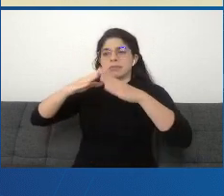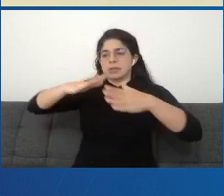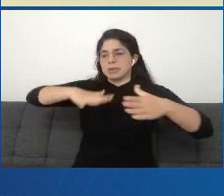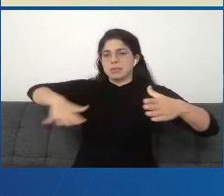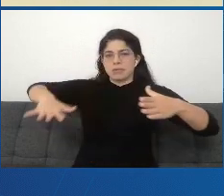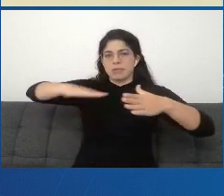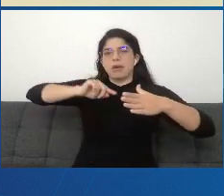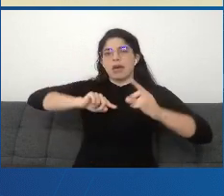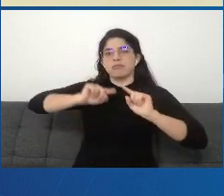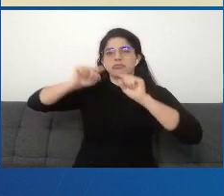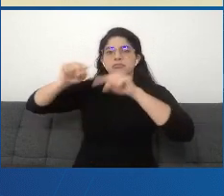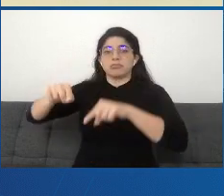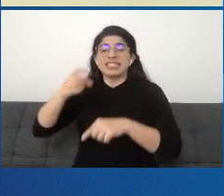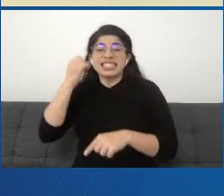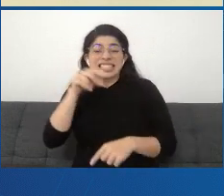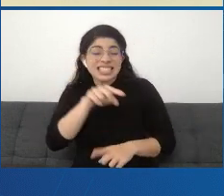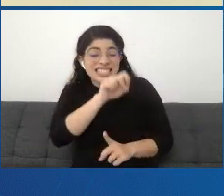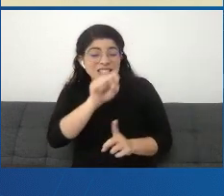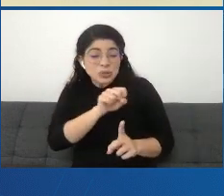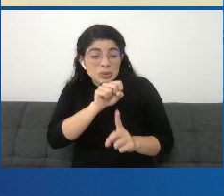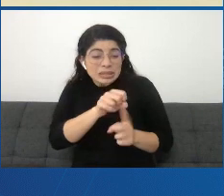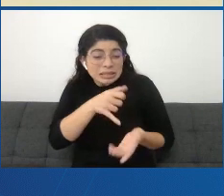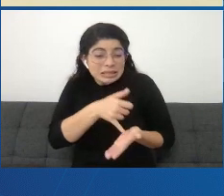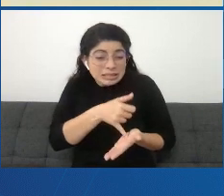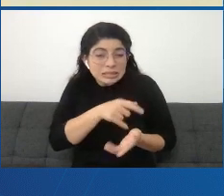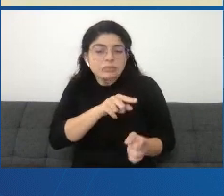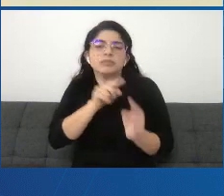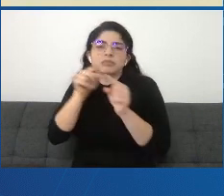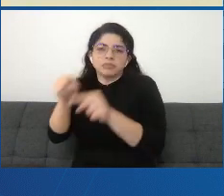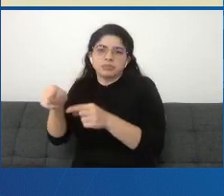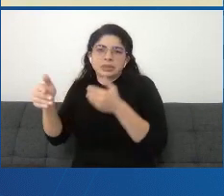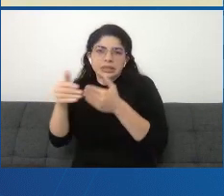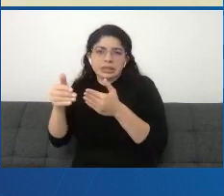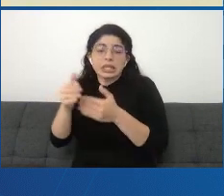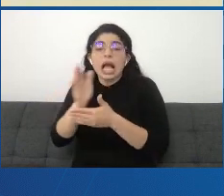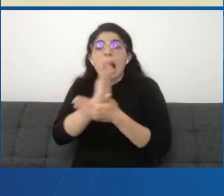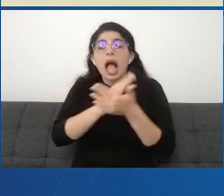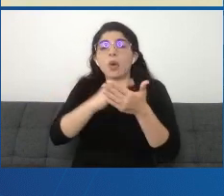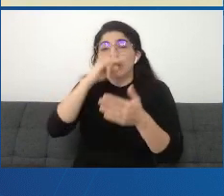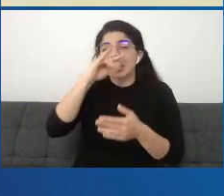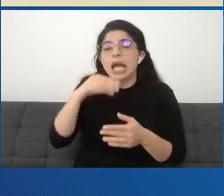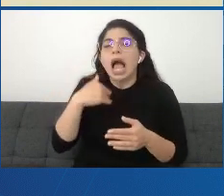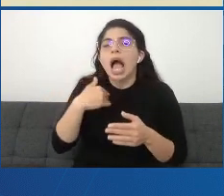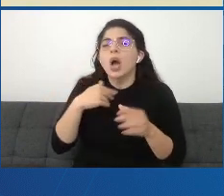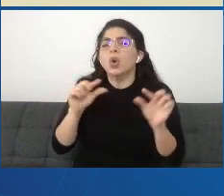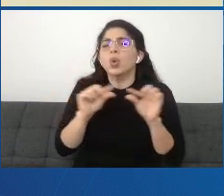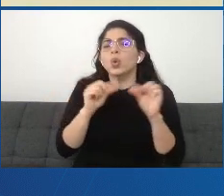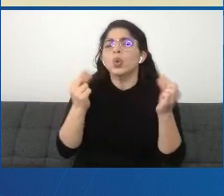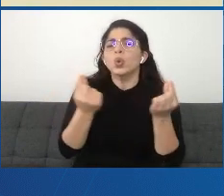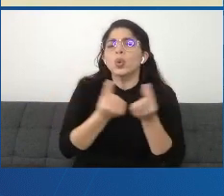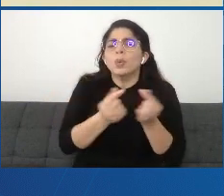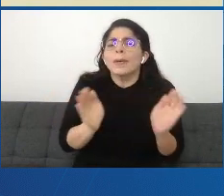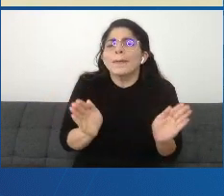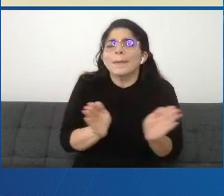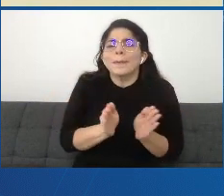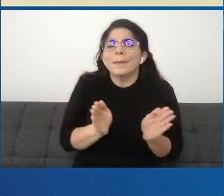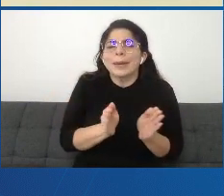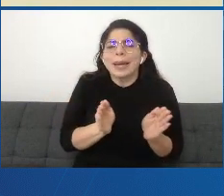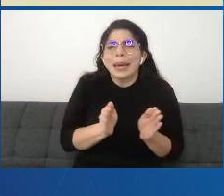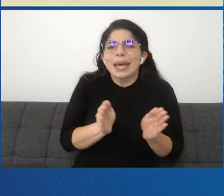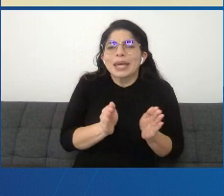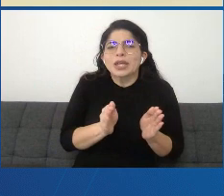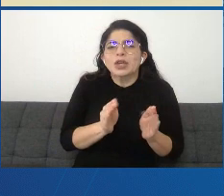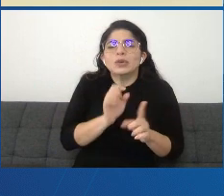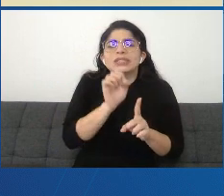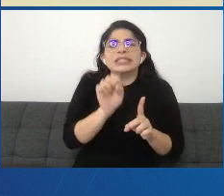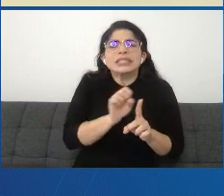crónicas complejas. Hay algunos niños, un grupo seleccionado, que es un grupo pequeño, de condiciones